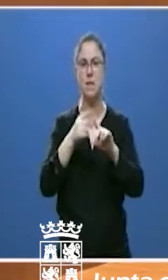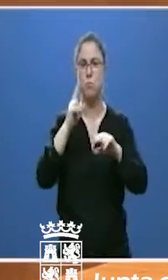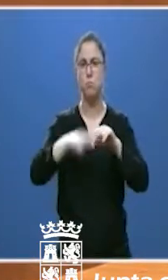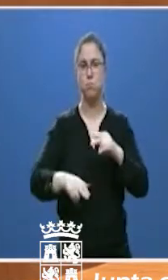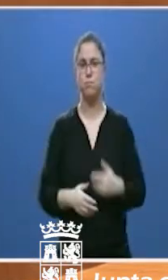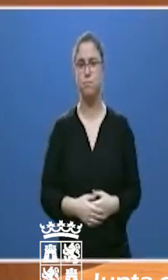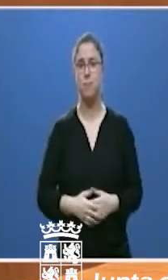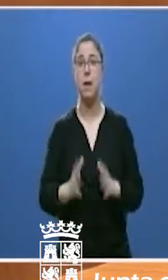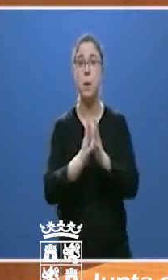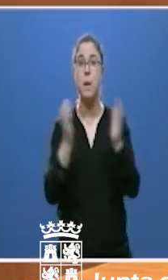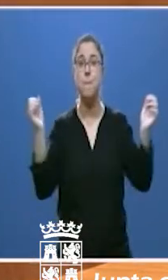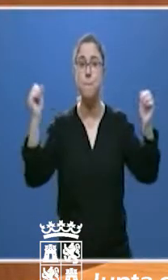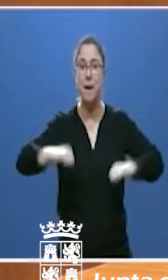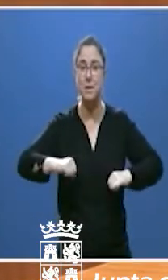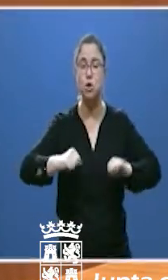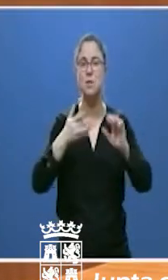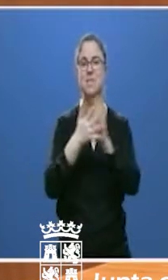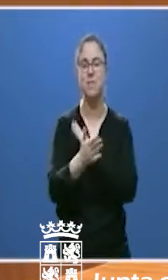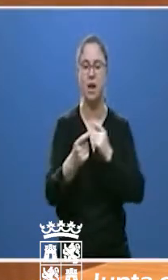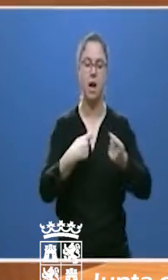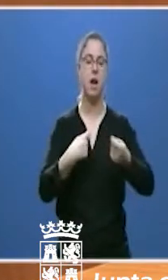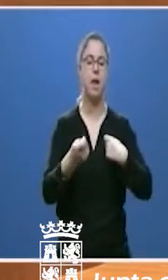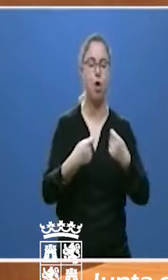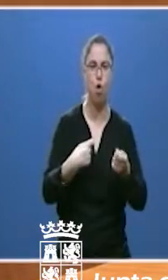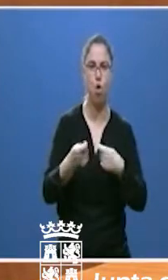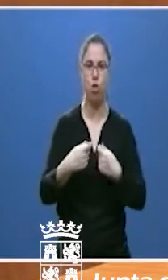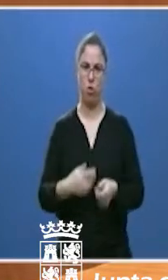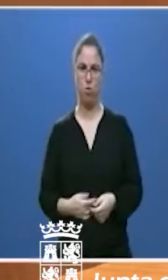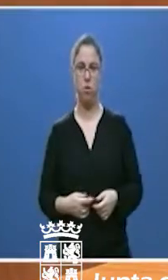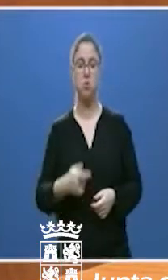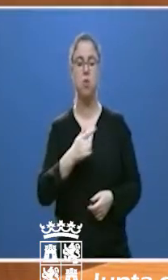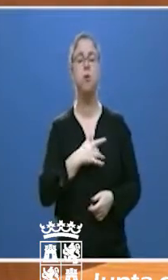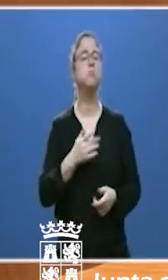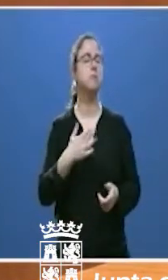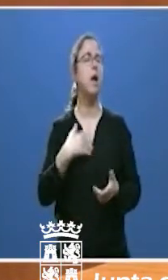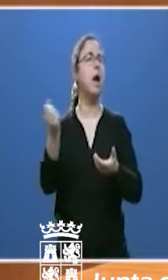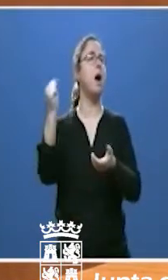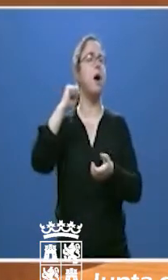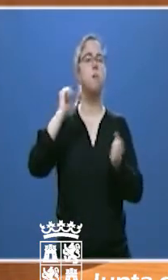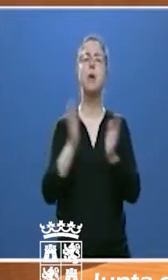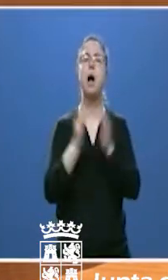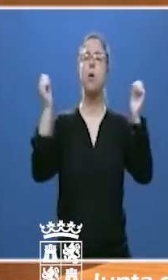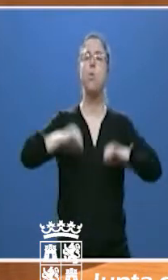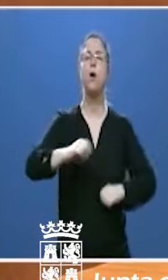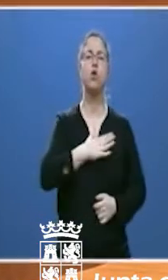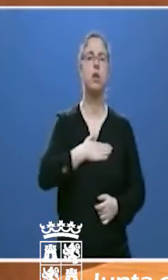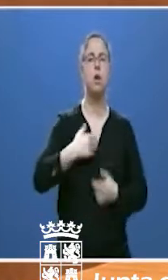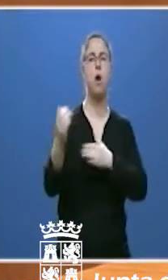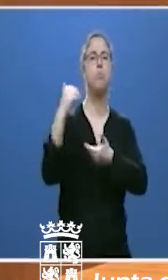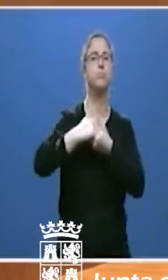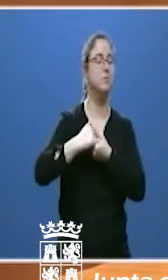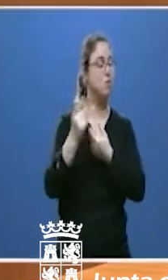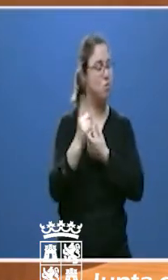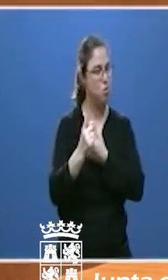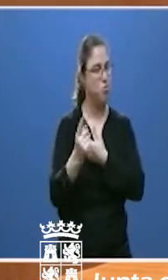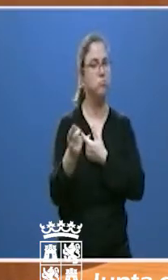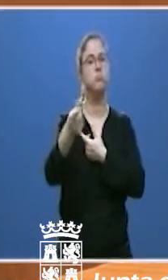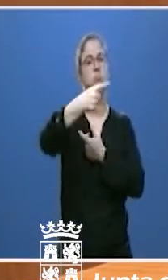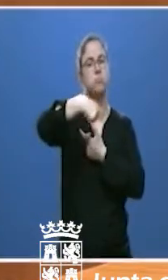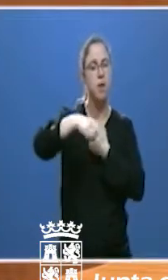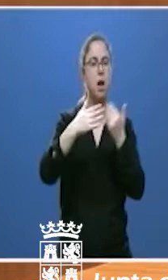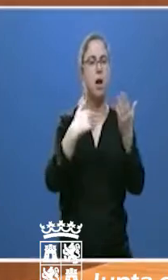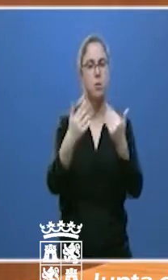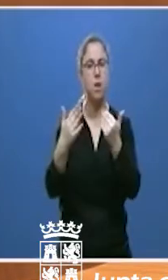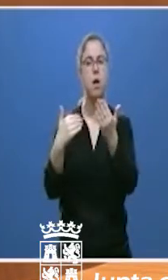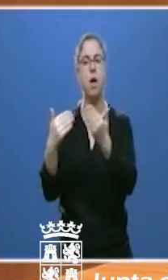Pactar es negociar. No es dar un cheque en blanco. Pactar es acordar medidas consensuadas para